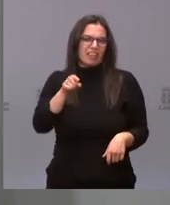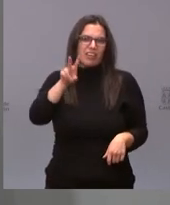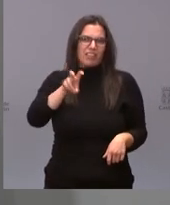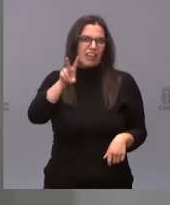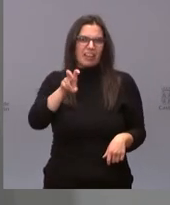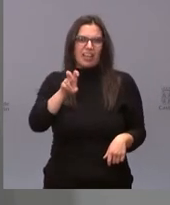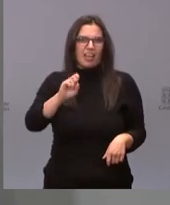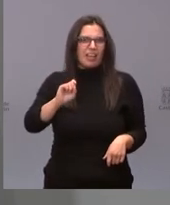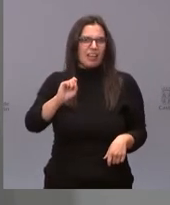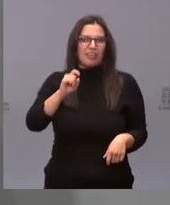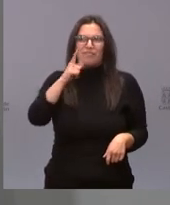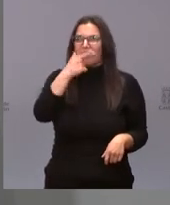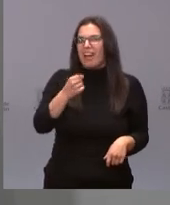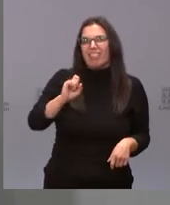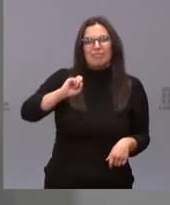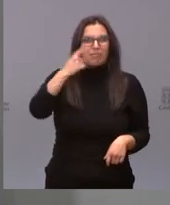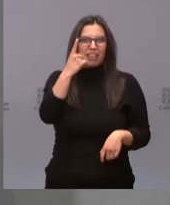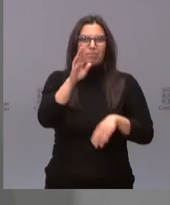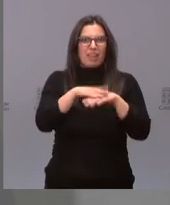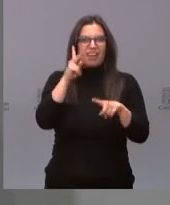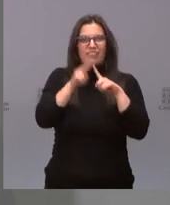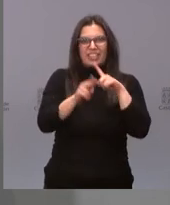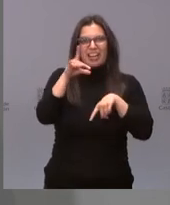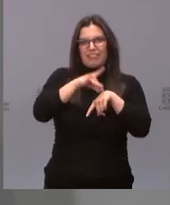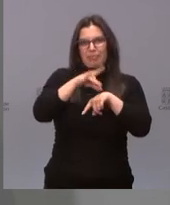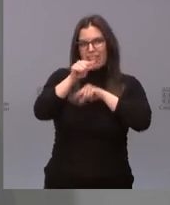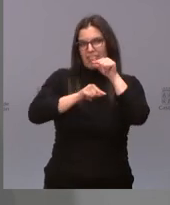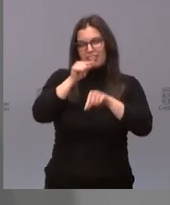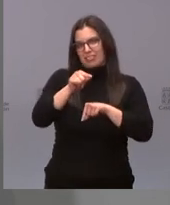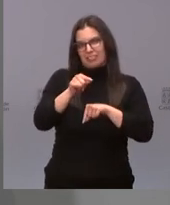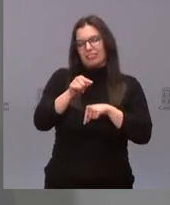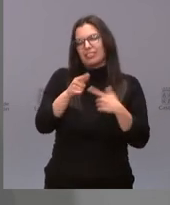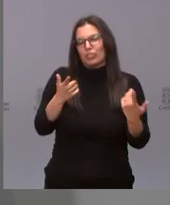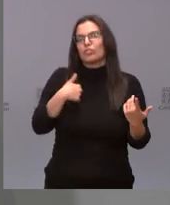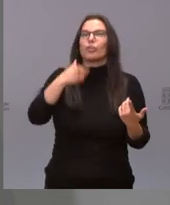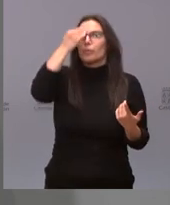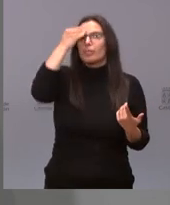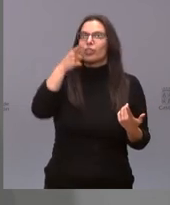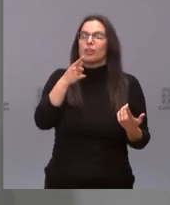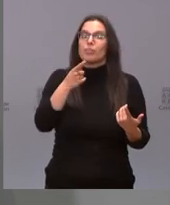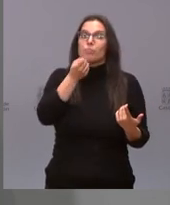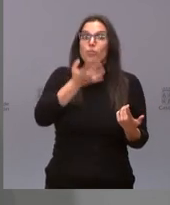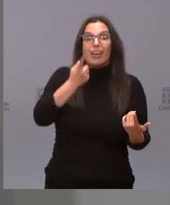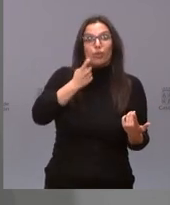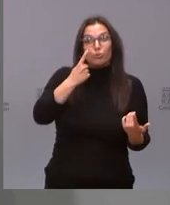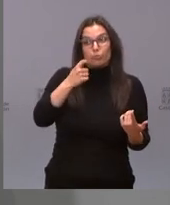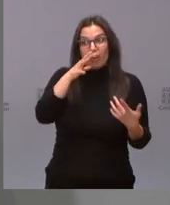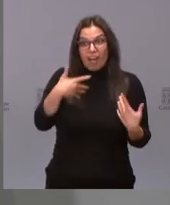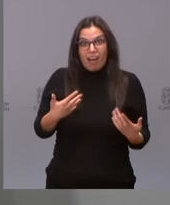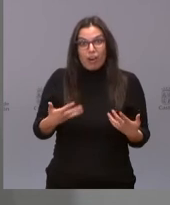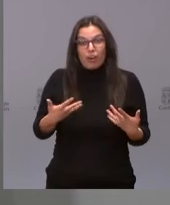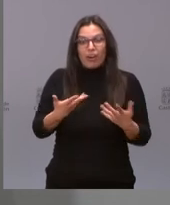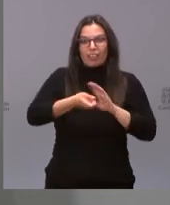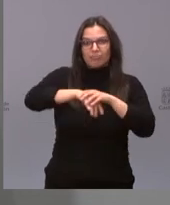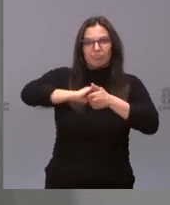primera acción más fácil para prevenir las enfermedades infecciosas. Entonces, yo creo que esa buena costumbre que hemos cogido todos de